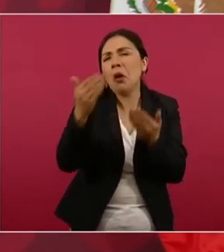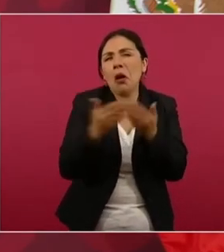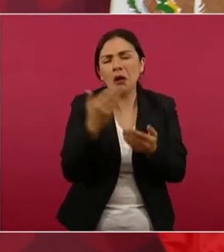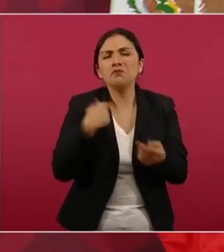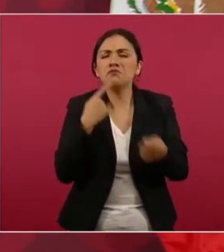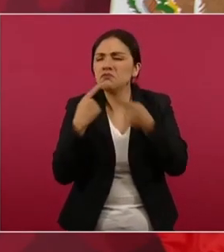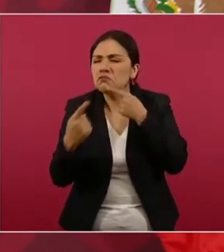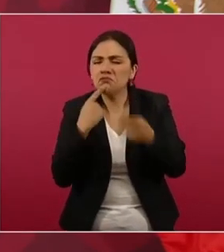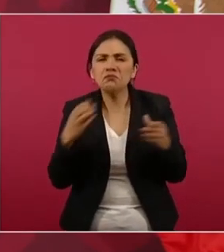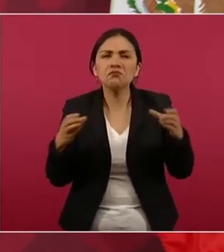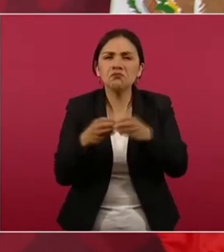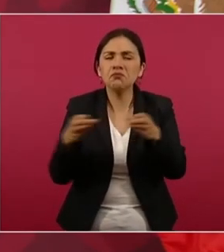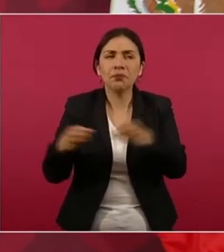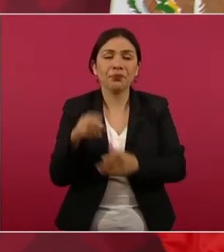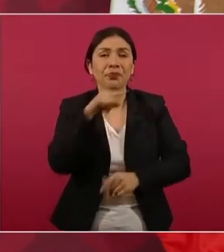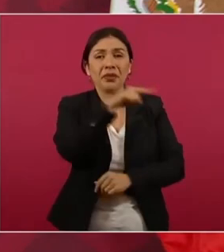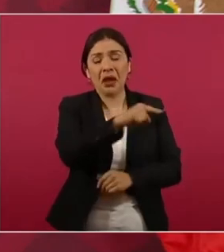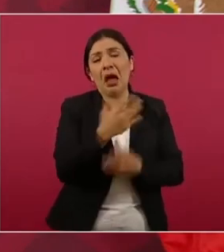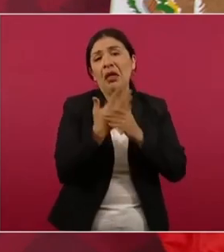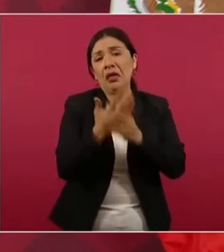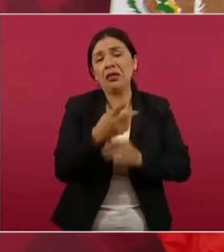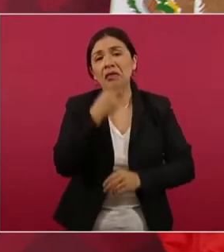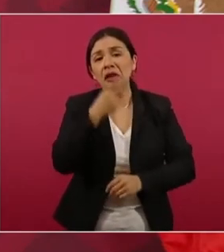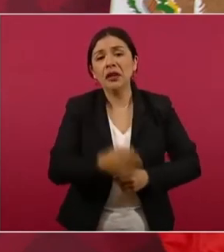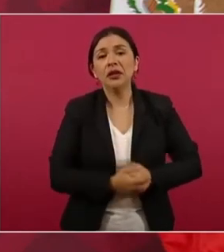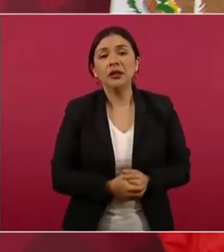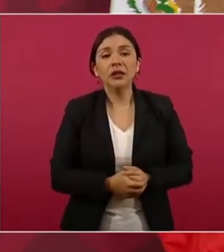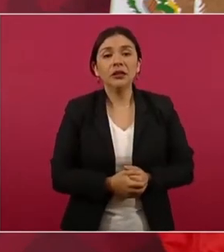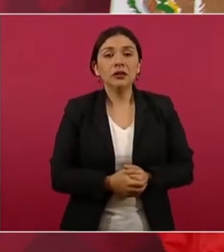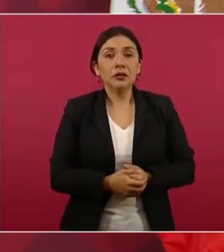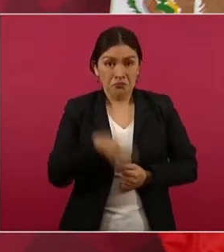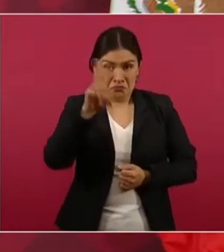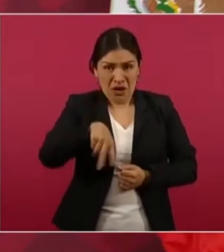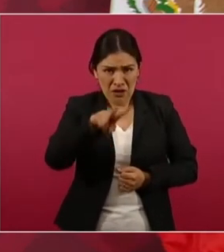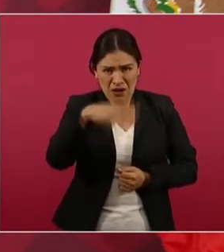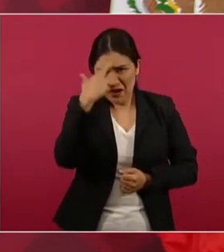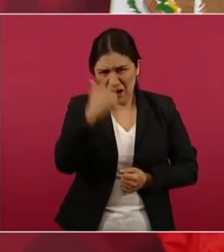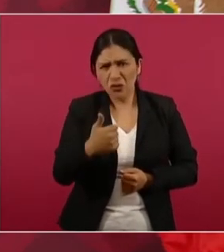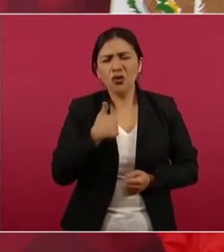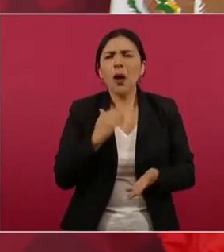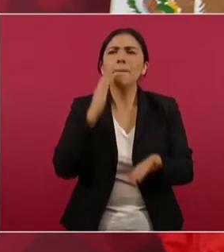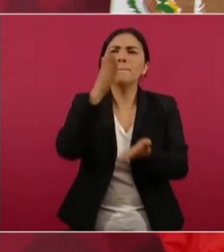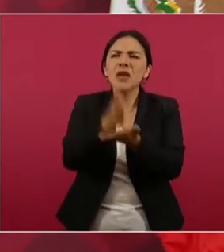algo de razón, porque era pueblo por pueblo,